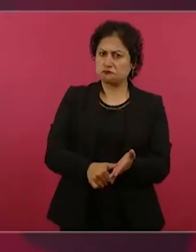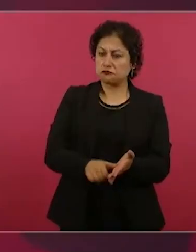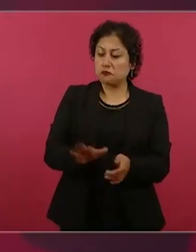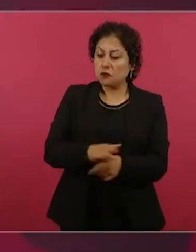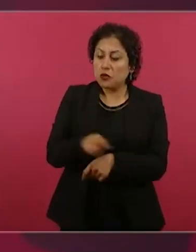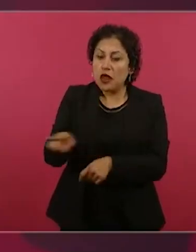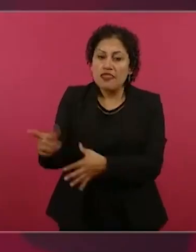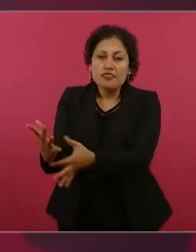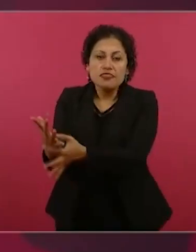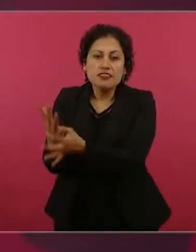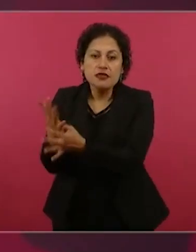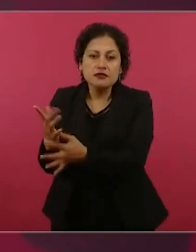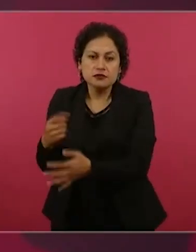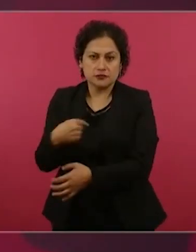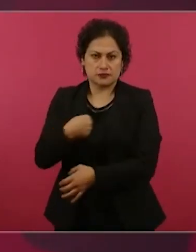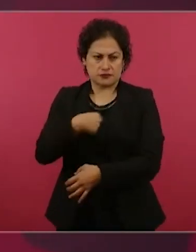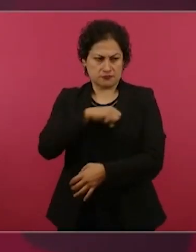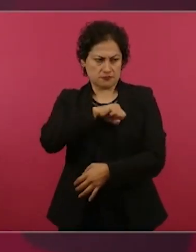es de su parte,